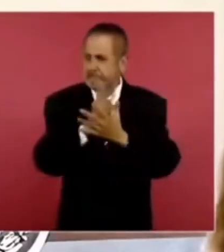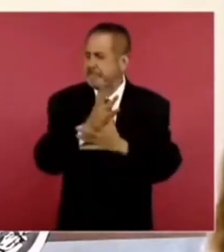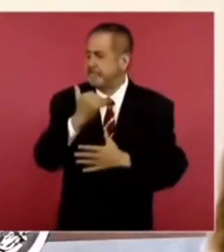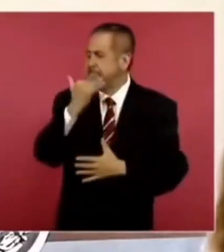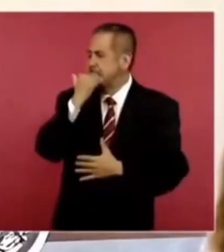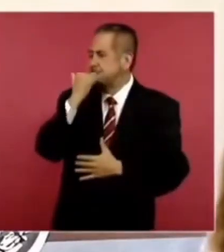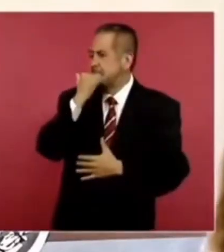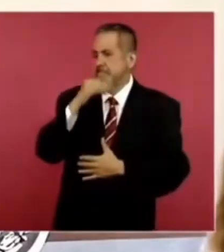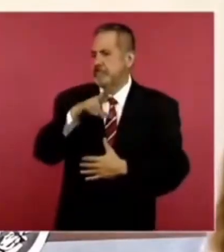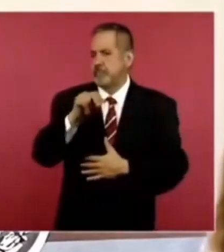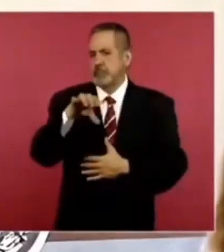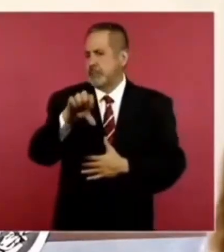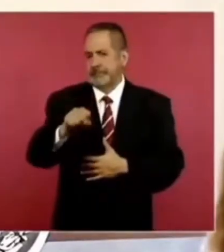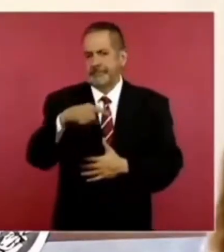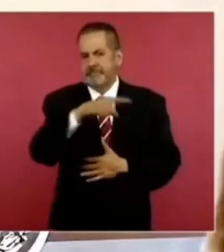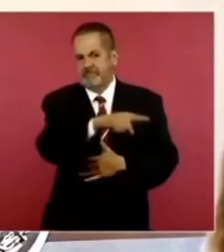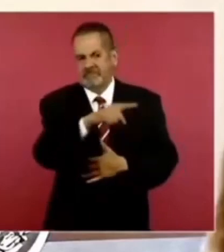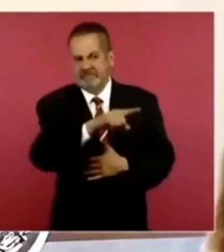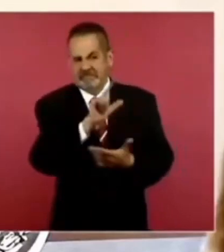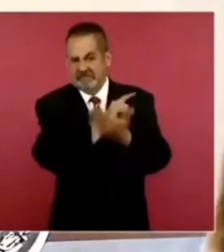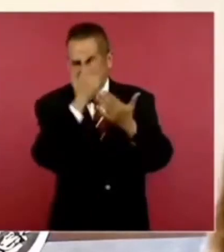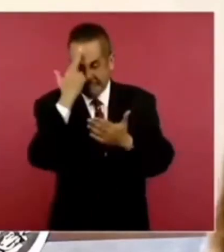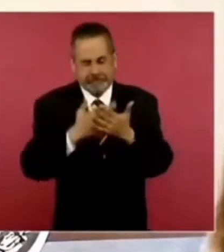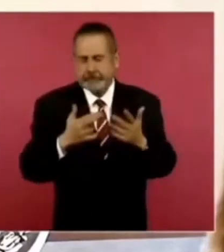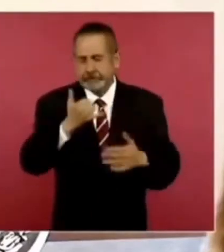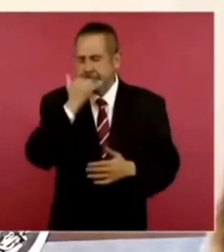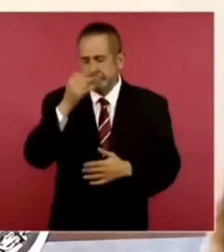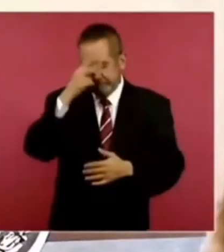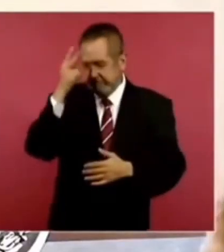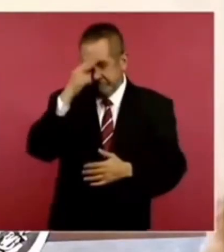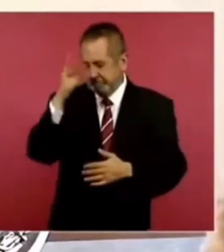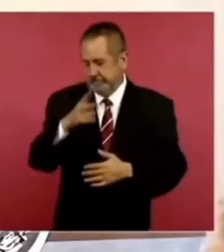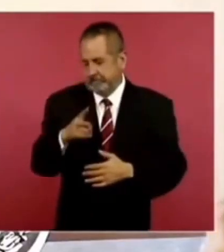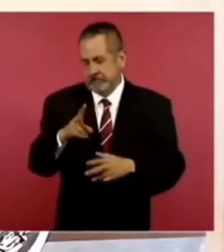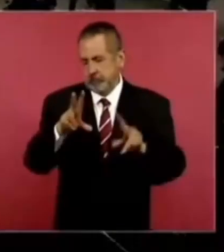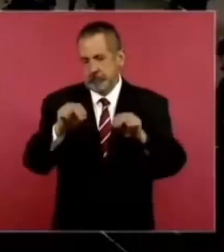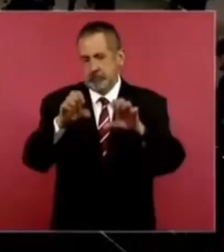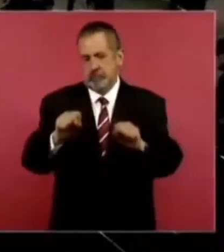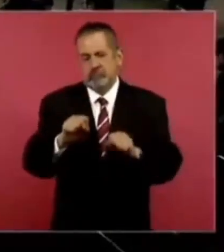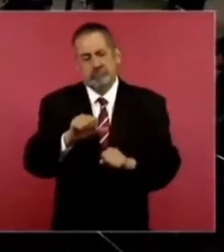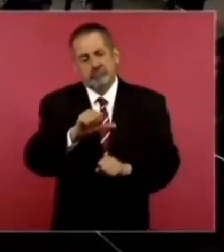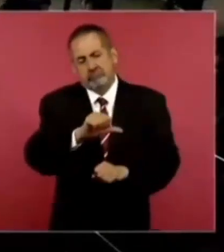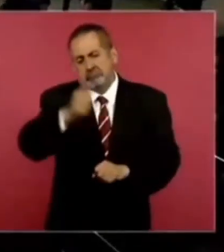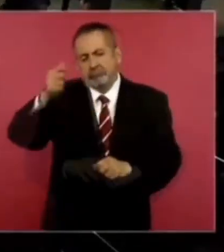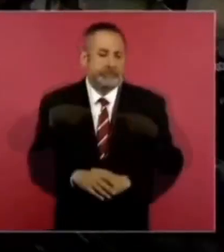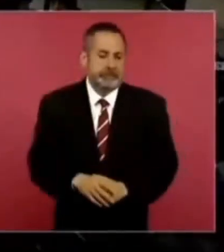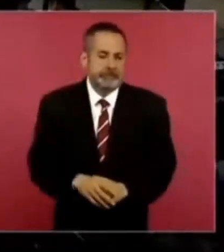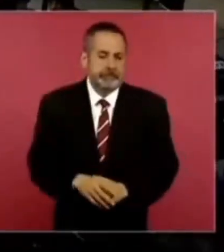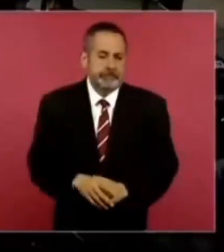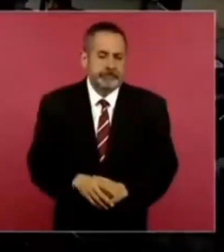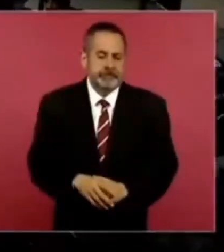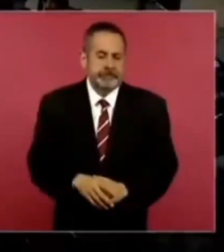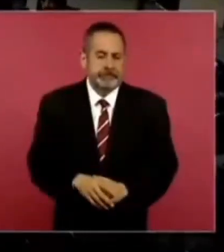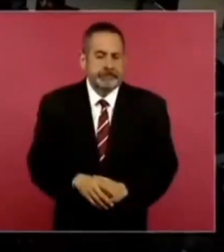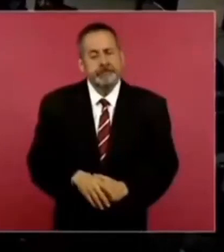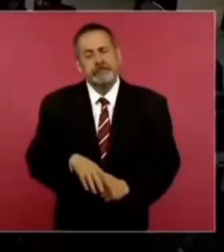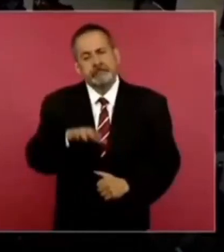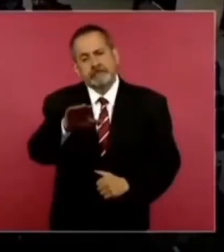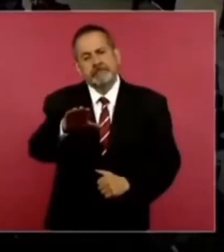con la que iba, no es la persona que se dijo que era vinculada con el narcotráfico, un civil. Gracias. Gracias, presidente.